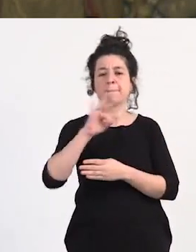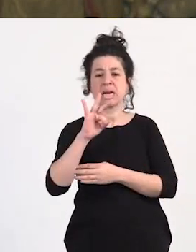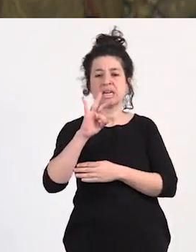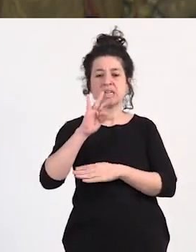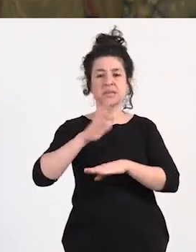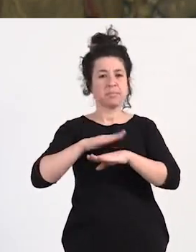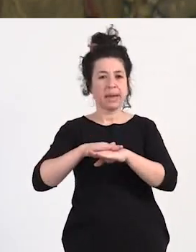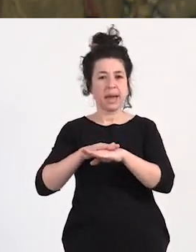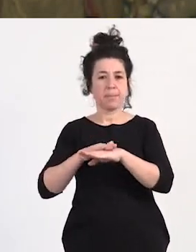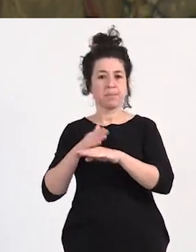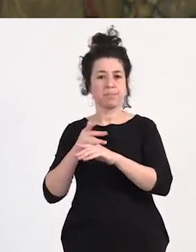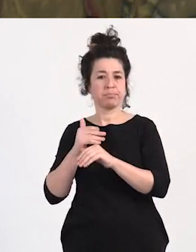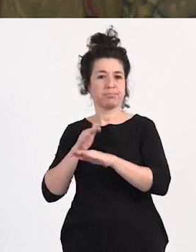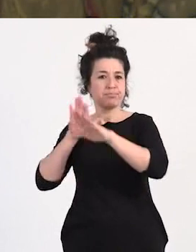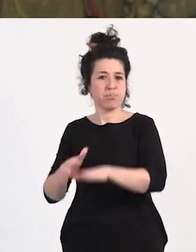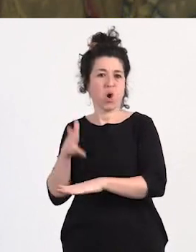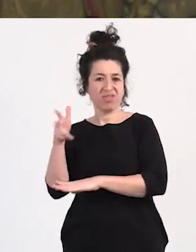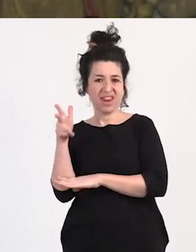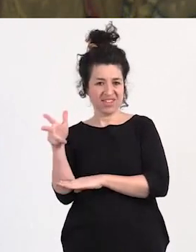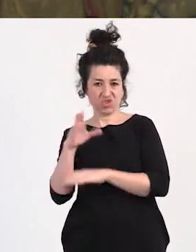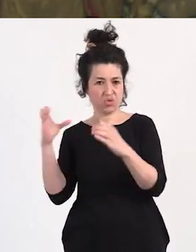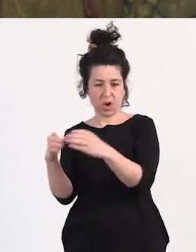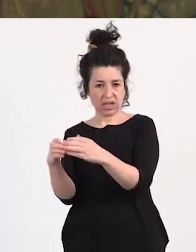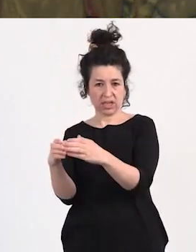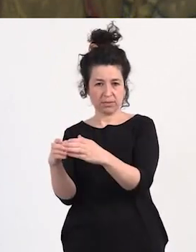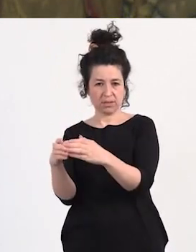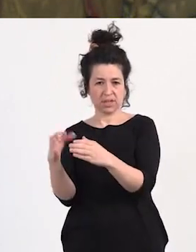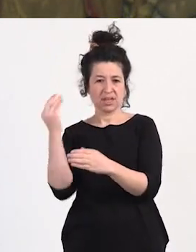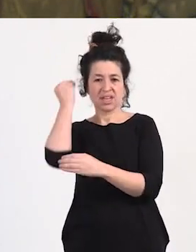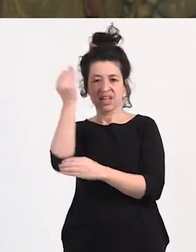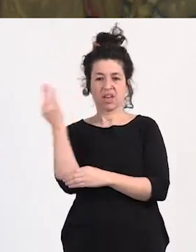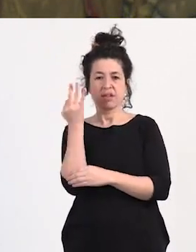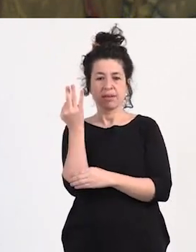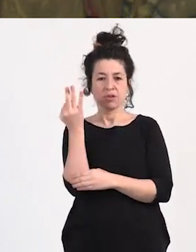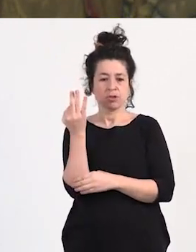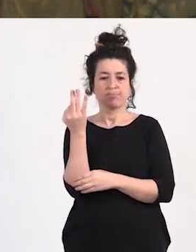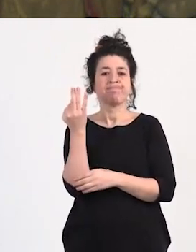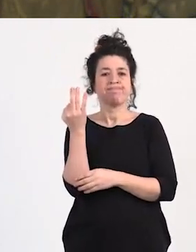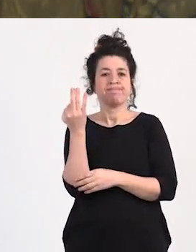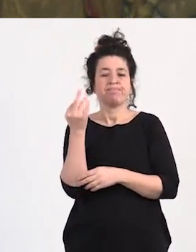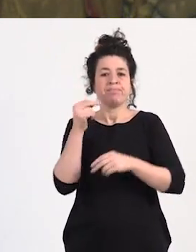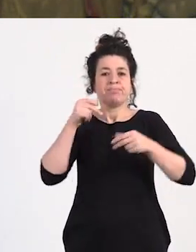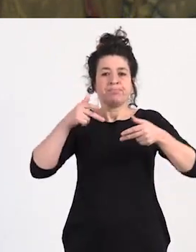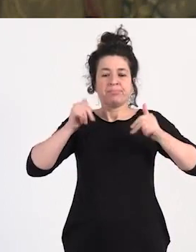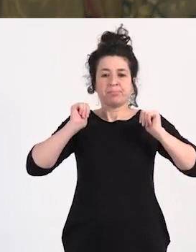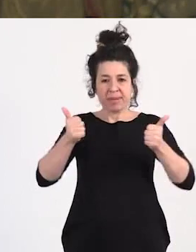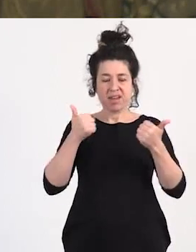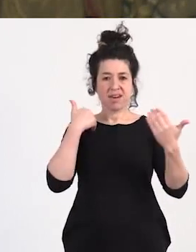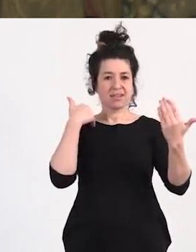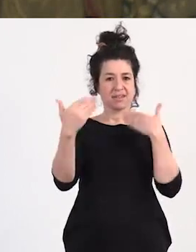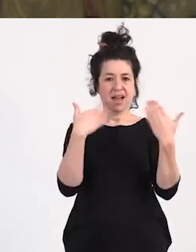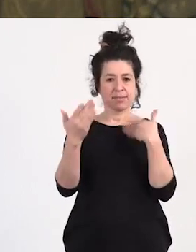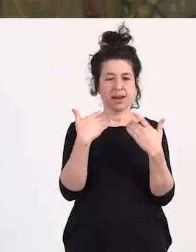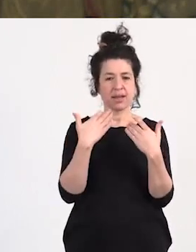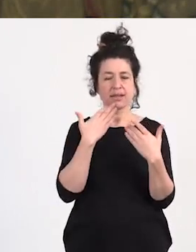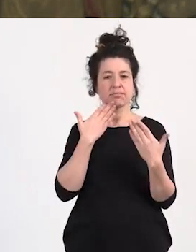de pro derechos como se dice? creo que nos tenemos que sentar a hablar tenemos que ver qué políticas o qué le exigimos